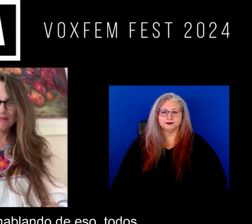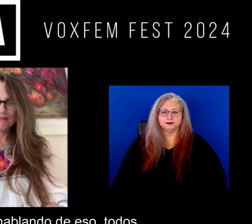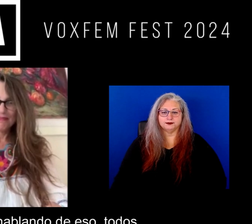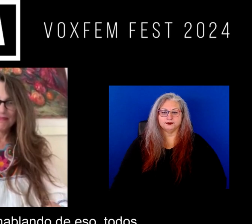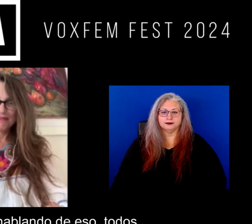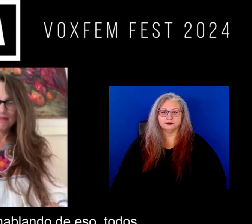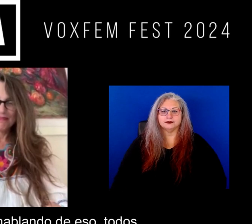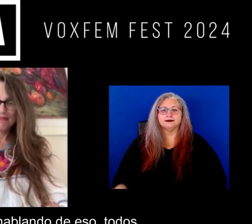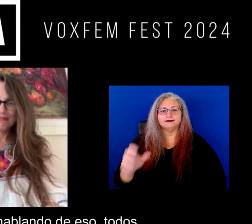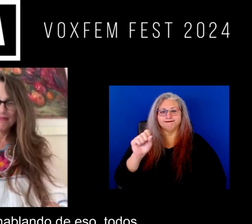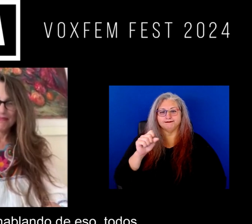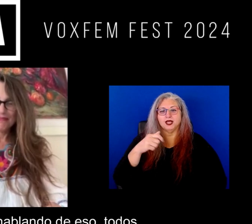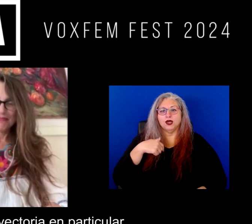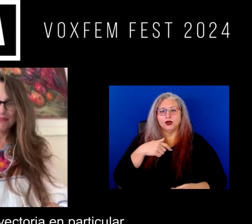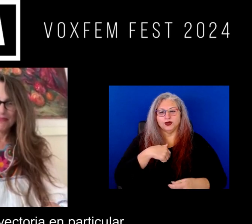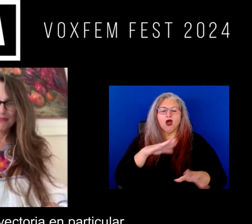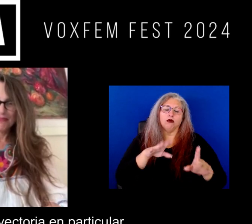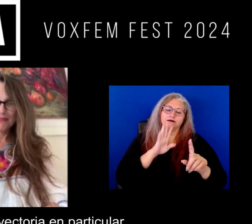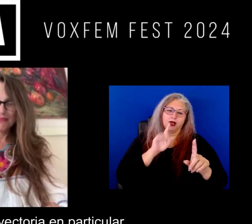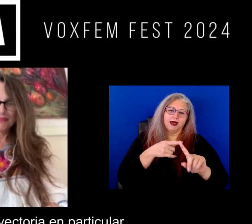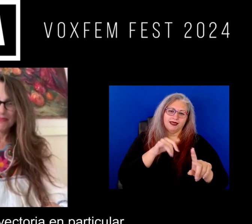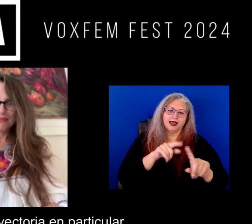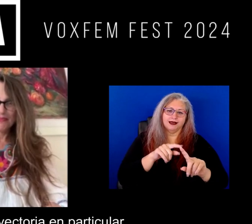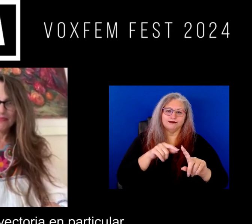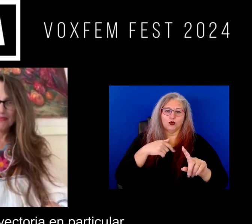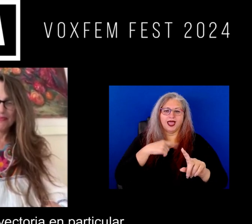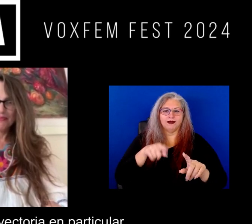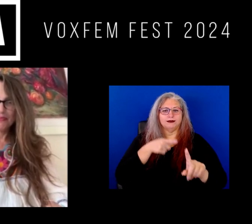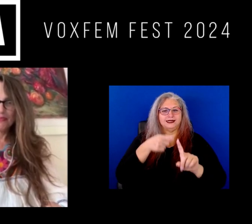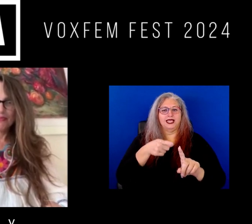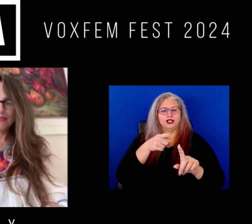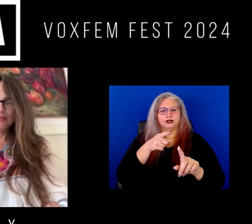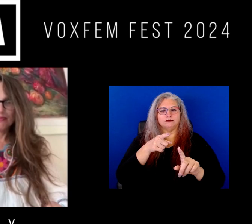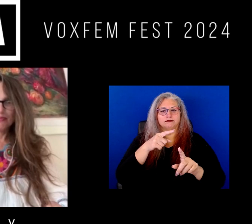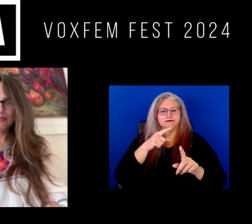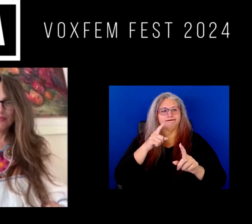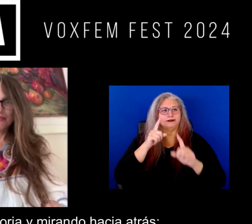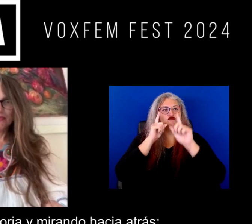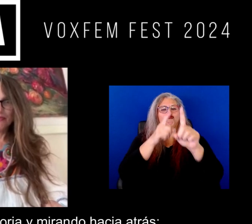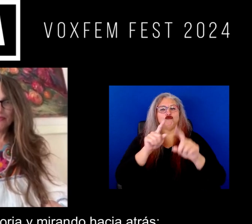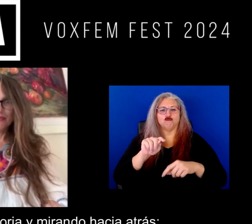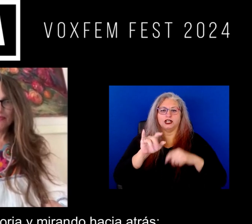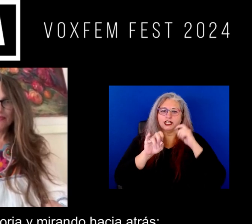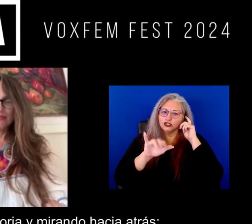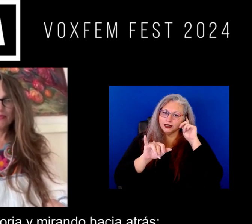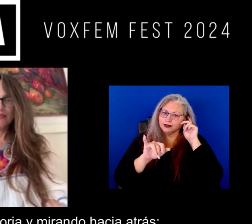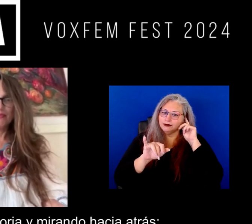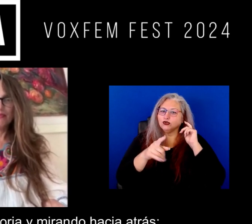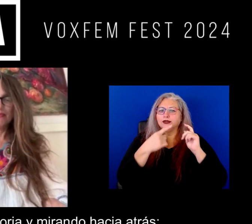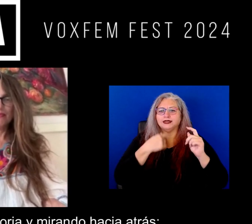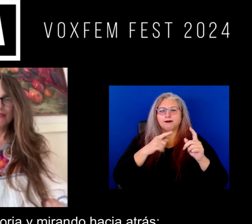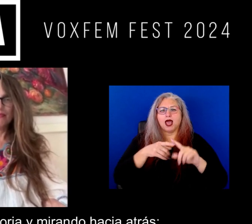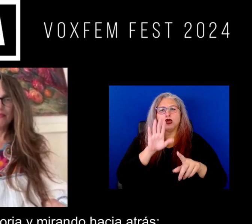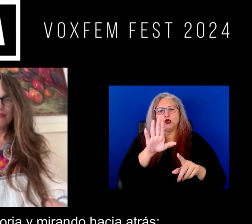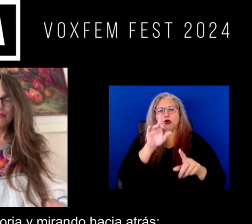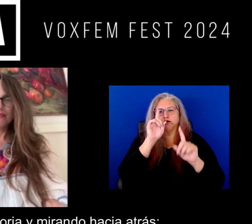Todos tenemos, hablando de eso, todos tenemos una trayectoria en particular y háblanos de tu trayectoria